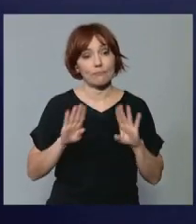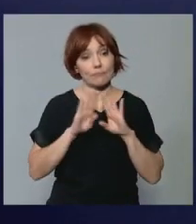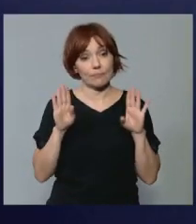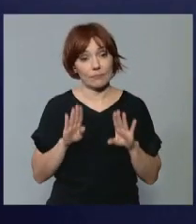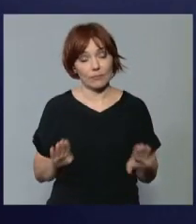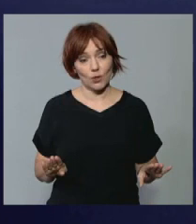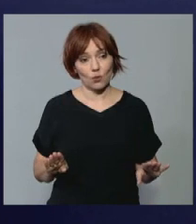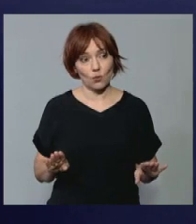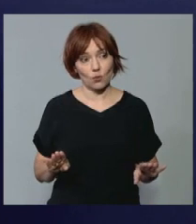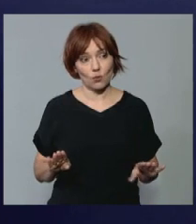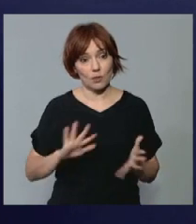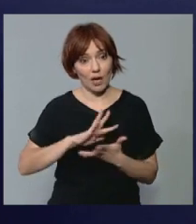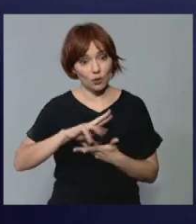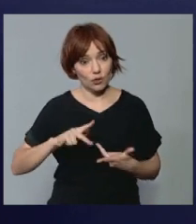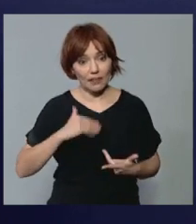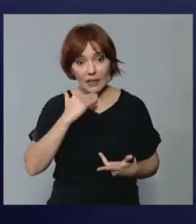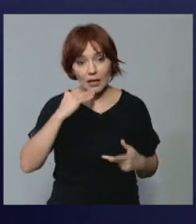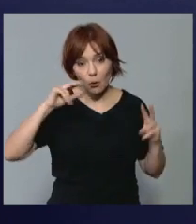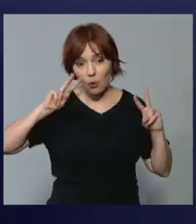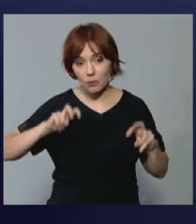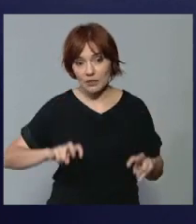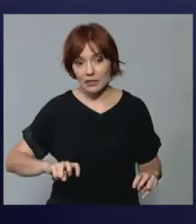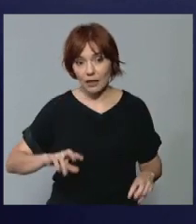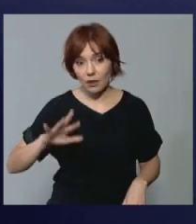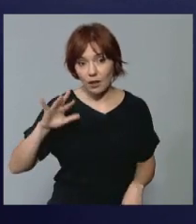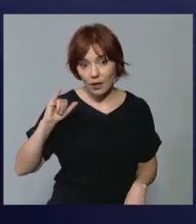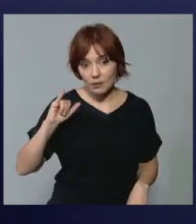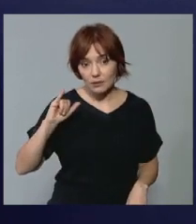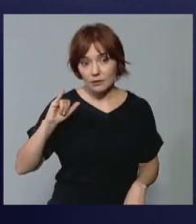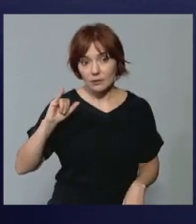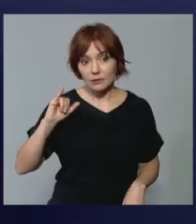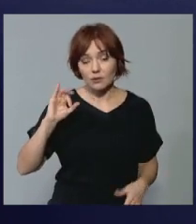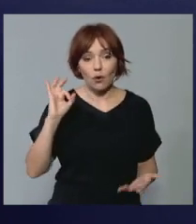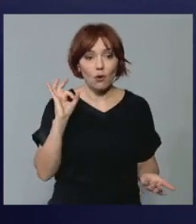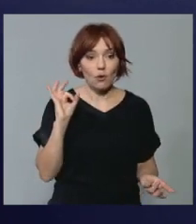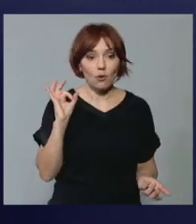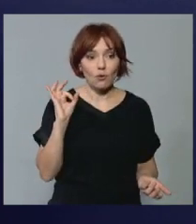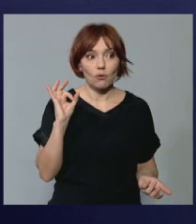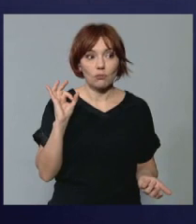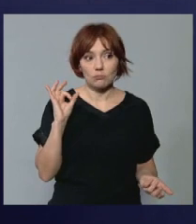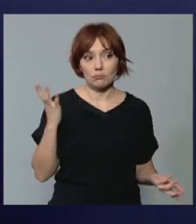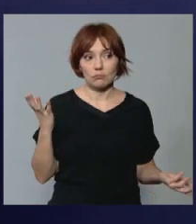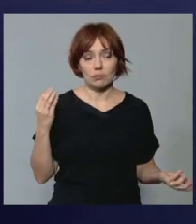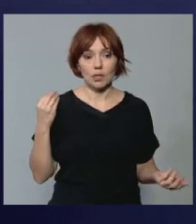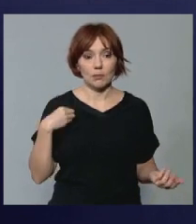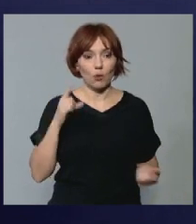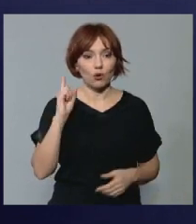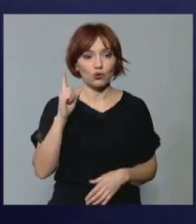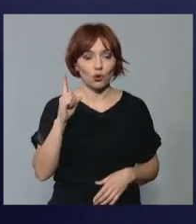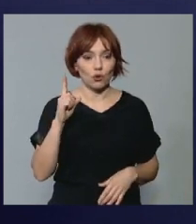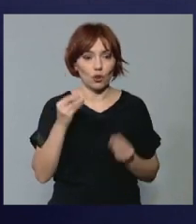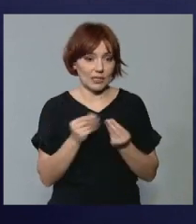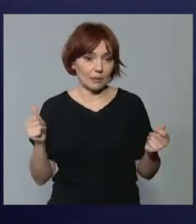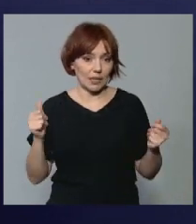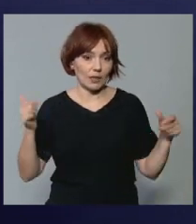investigación o quizá el último avance que se ha dado es el de reducir esa cifra de desaparecidos